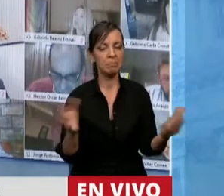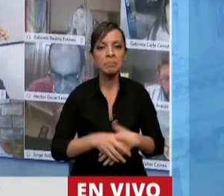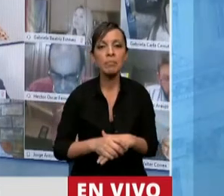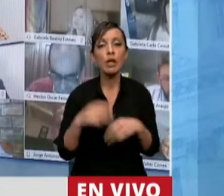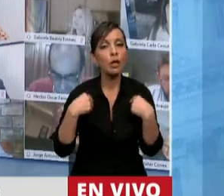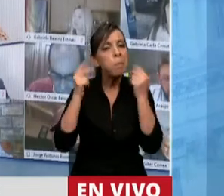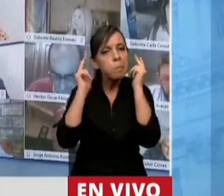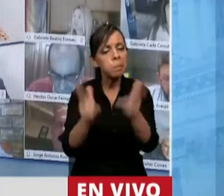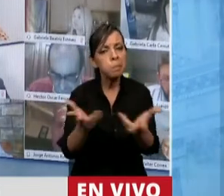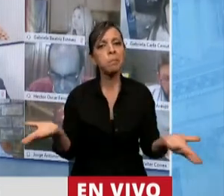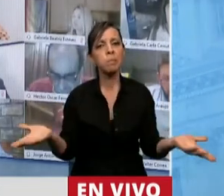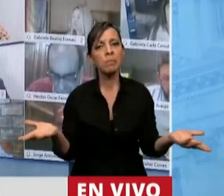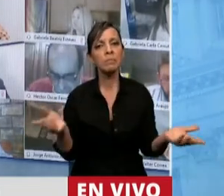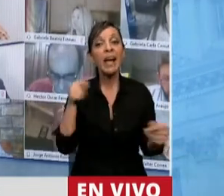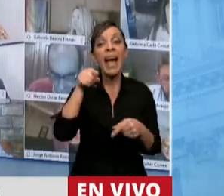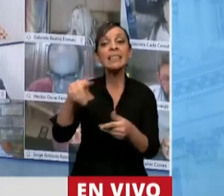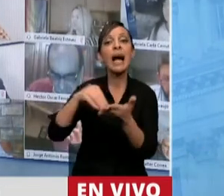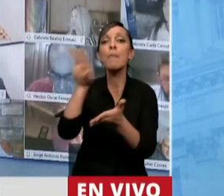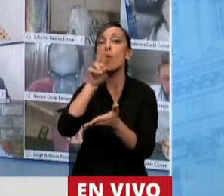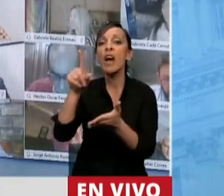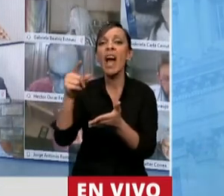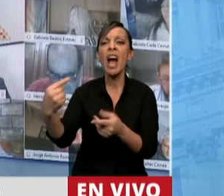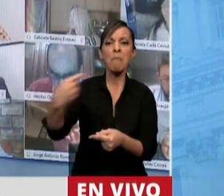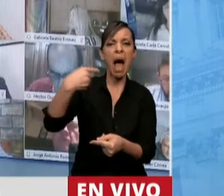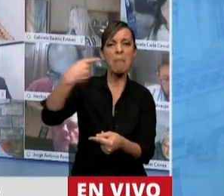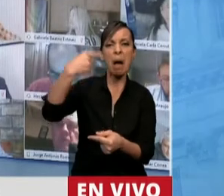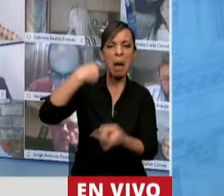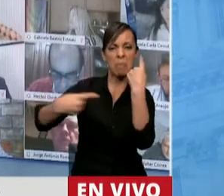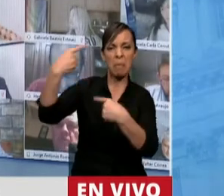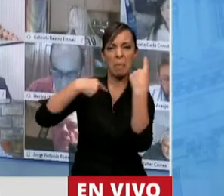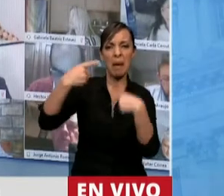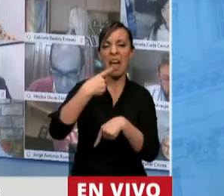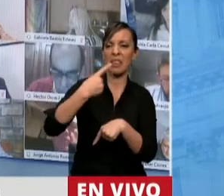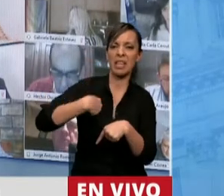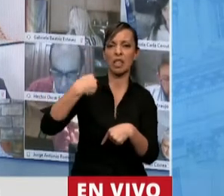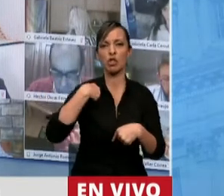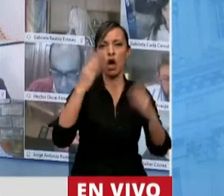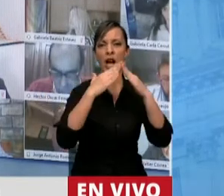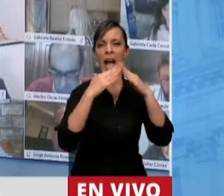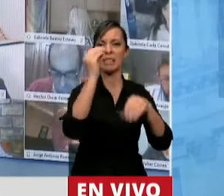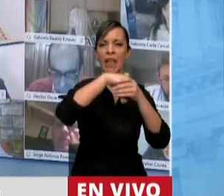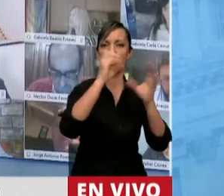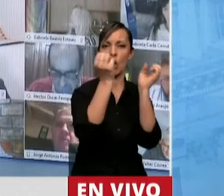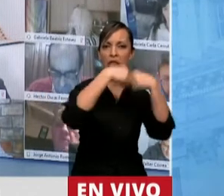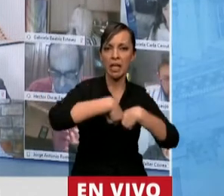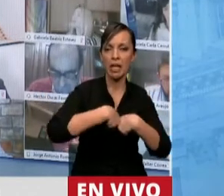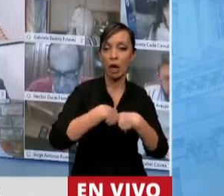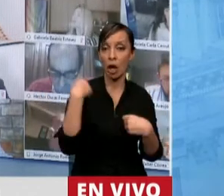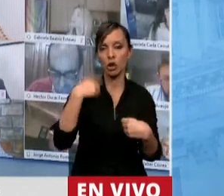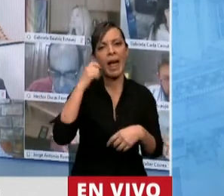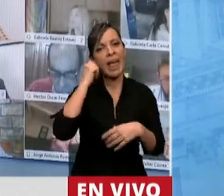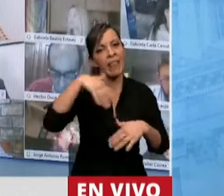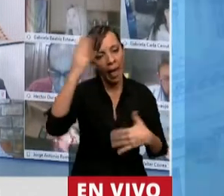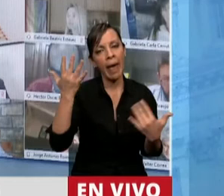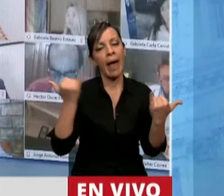presidente, que esa diputada que nos ofendía diciendo que nosotros nos escondíamos en nuestras casas, aquellos que tenemos más edad,